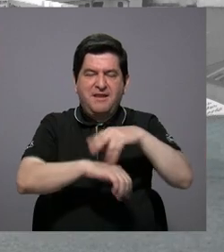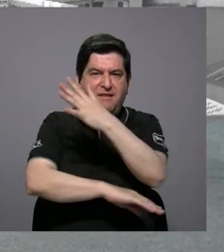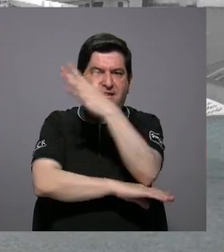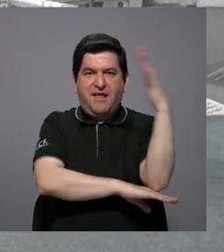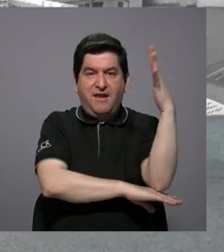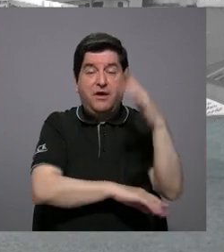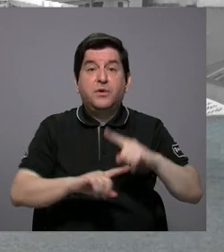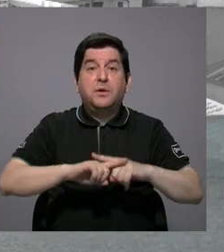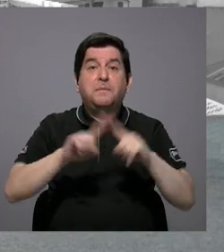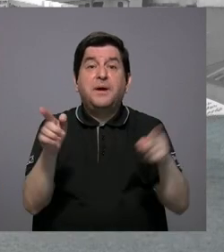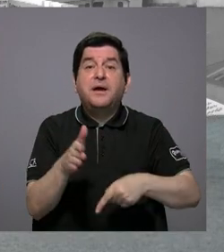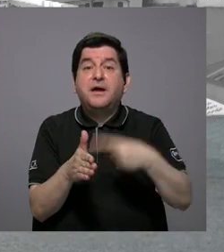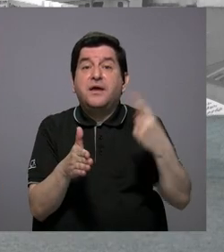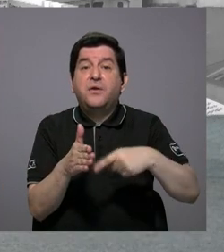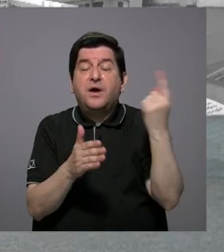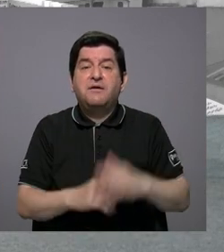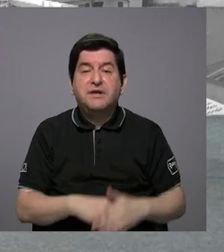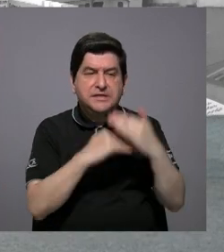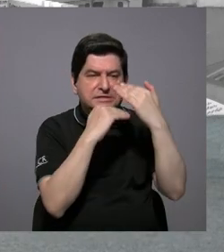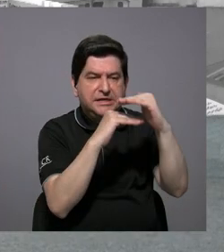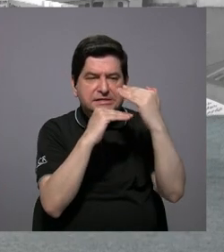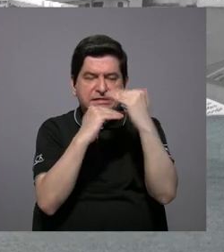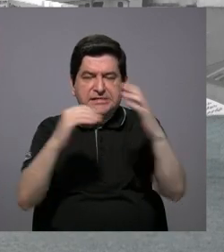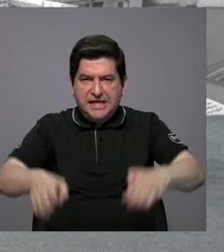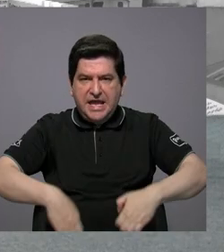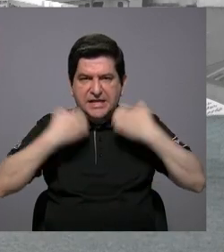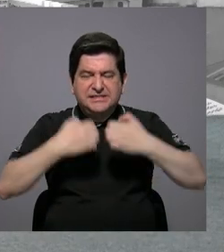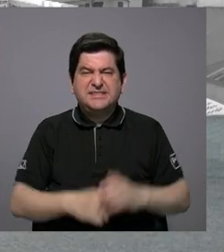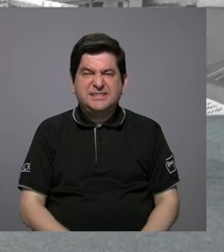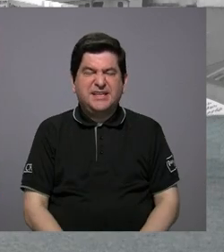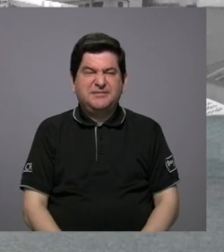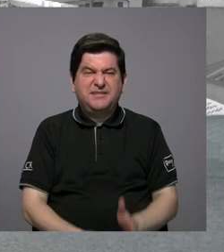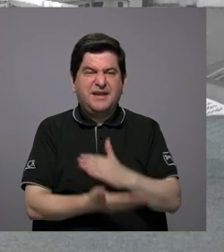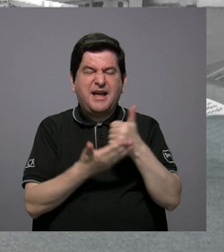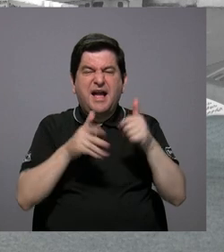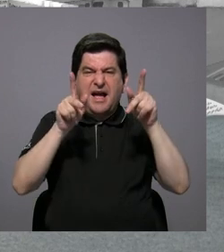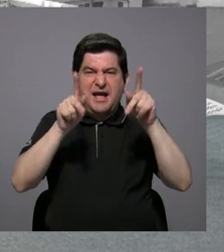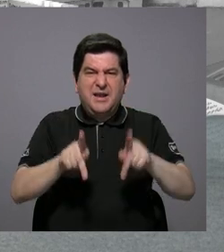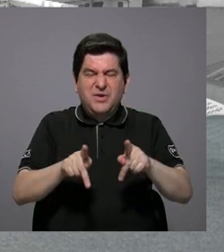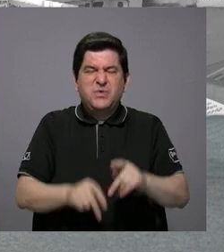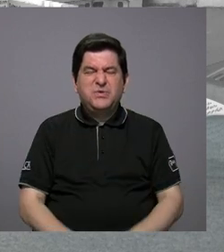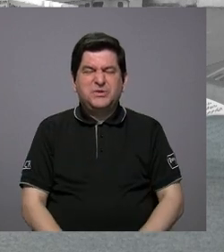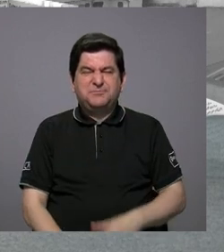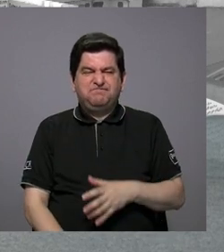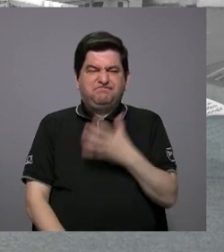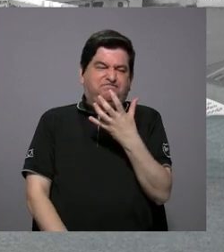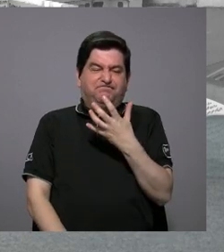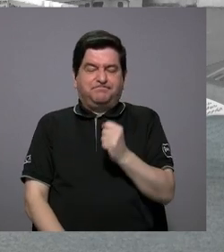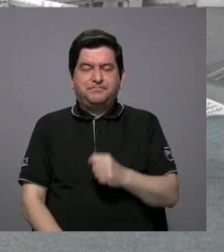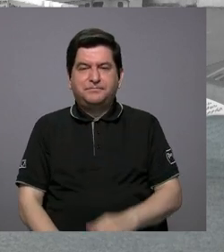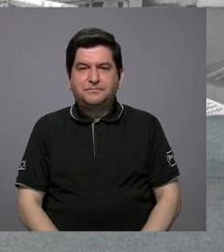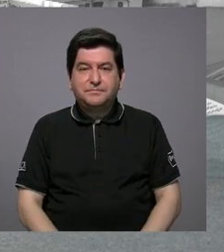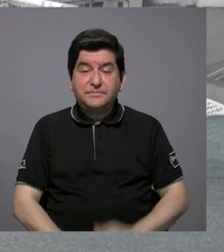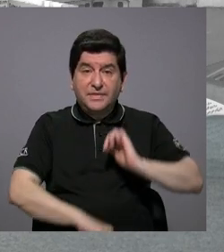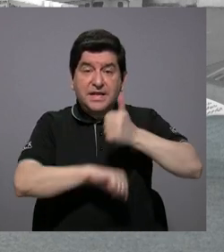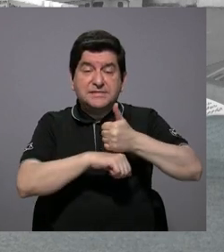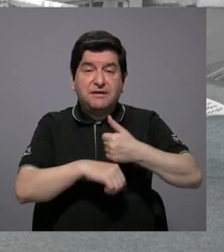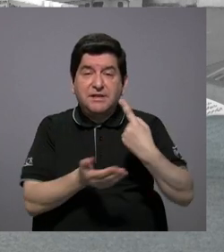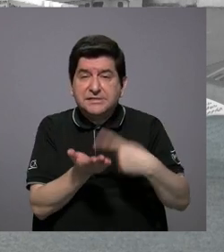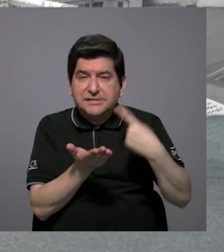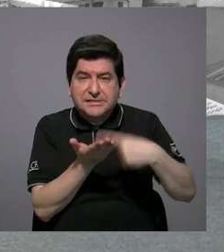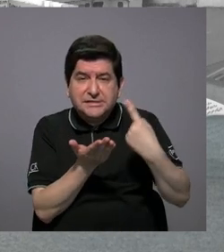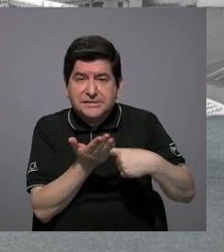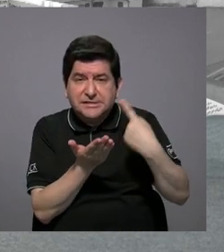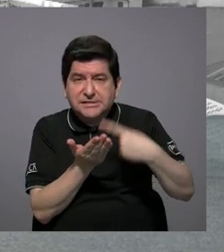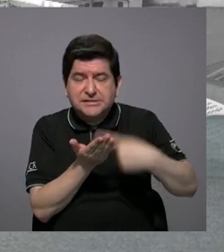ahí más bien a veces las restricciones existentes molestan a algunas personas y crean un conflicto